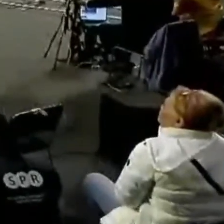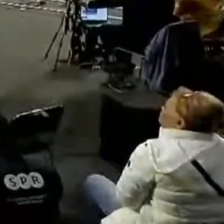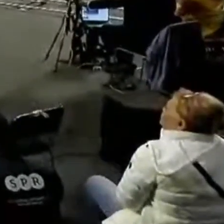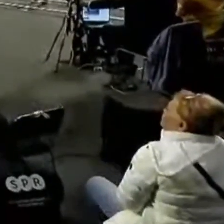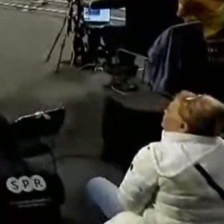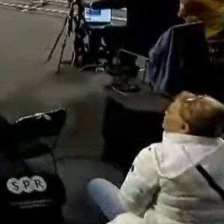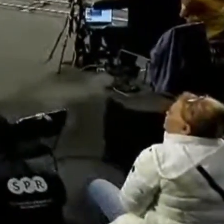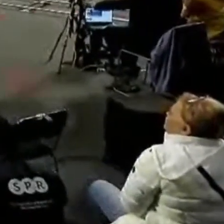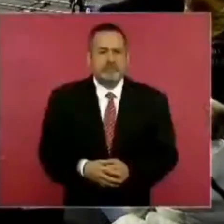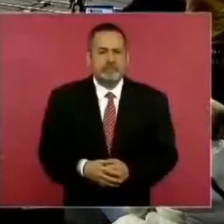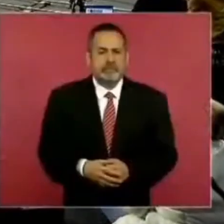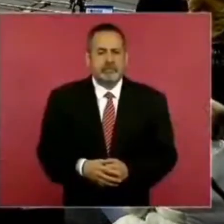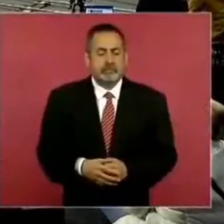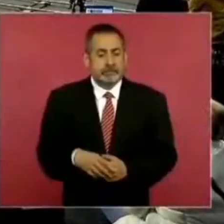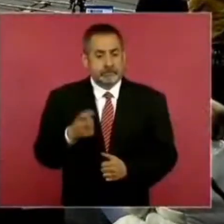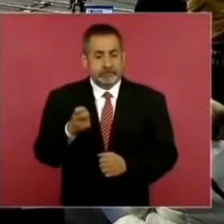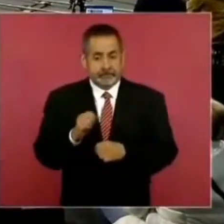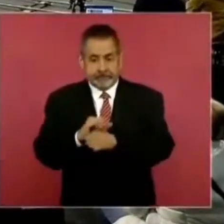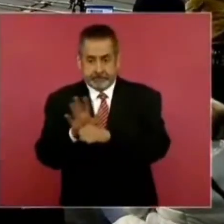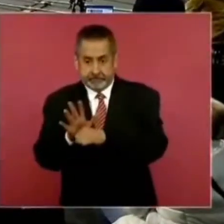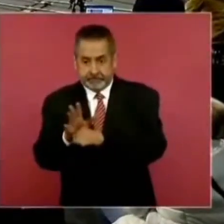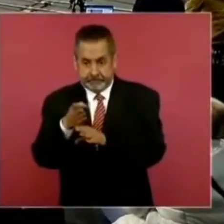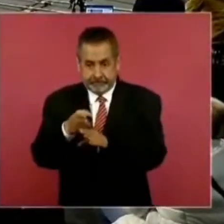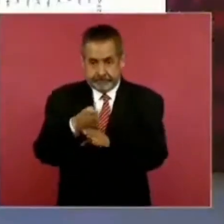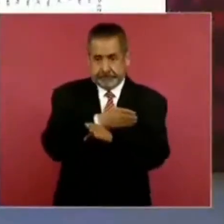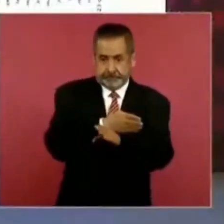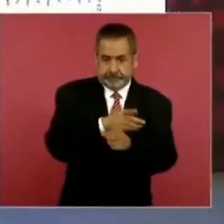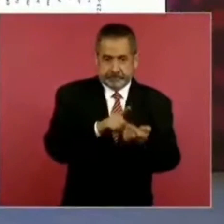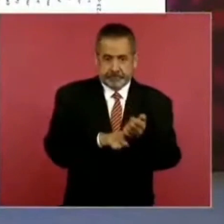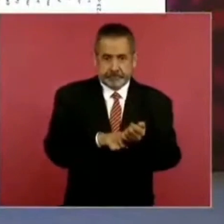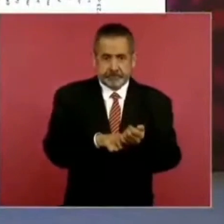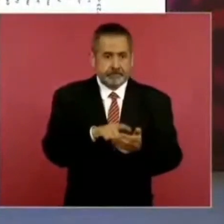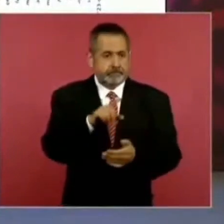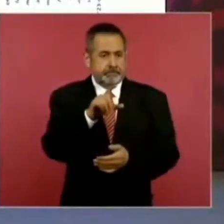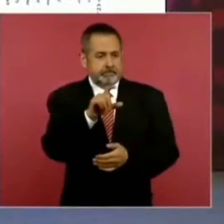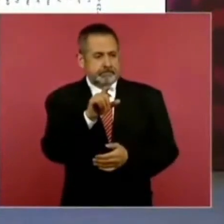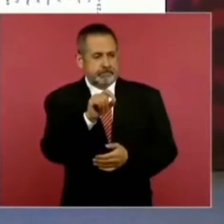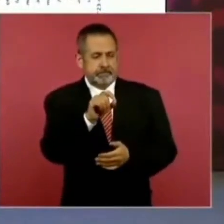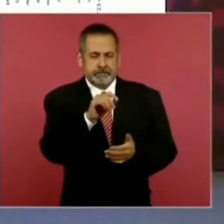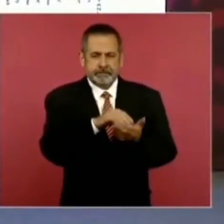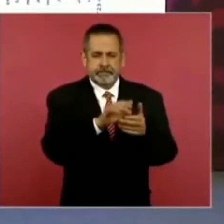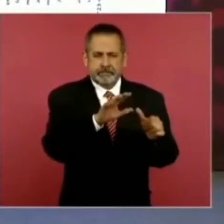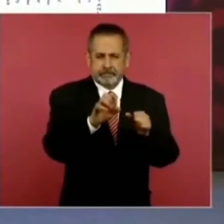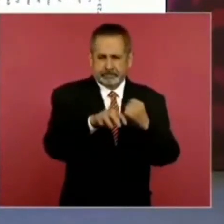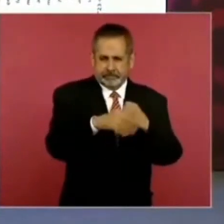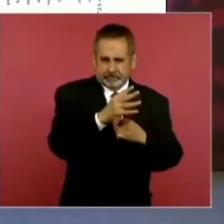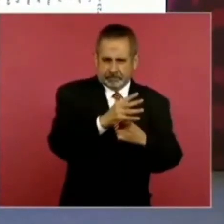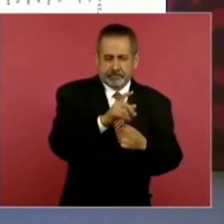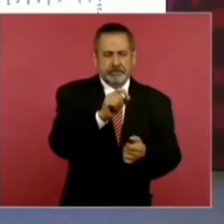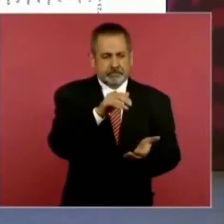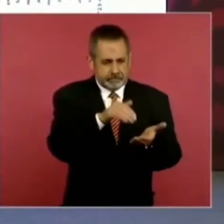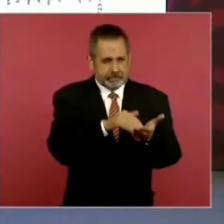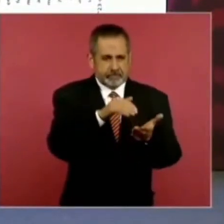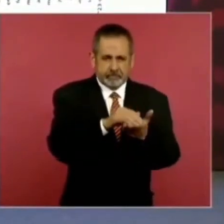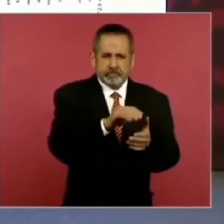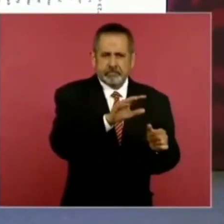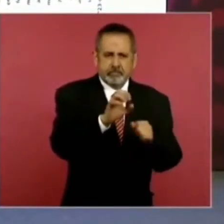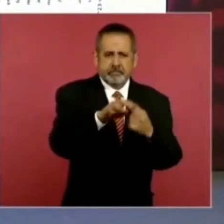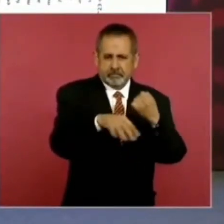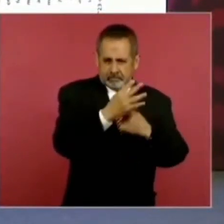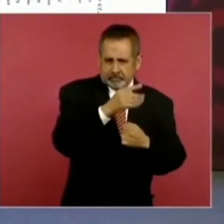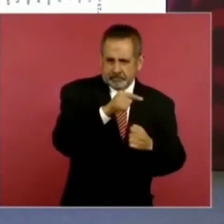este era el nivel previo a la pandemia, ¿qué? 20 614. 20 millones 614.